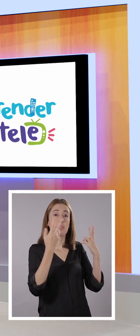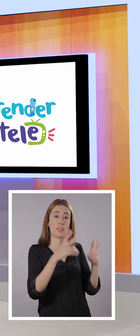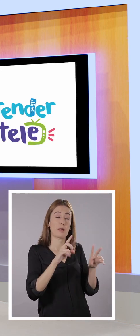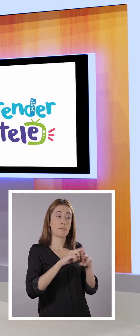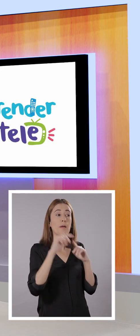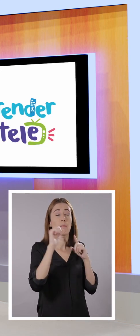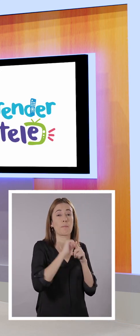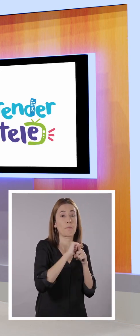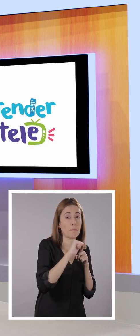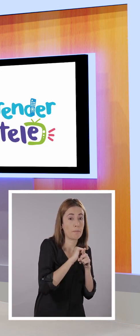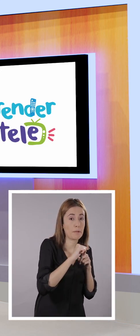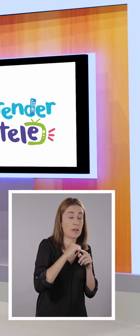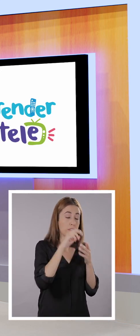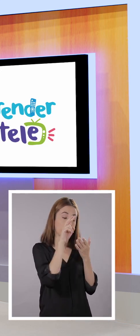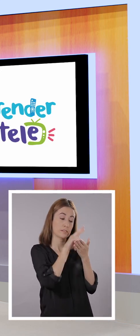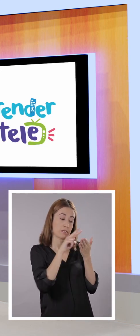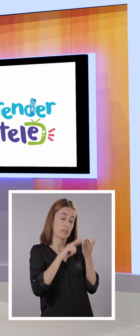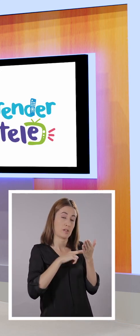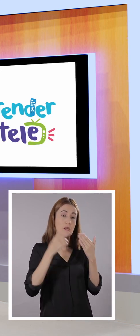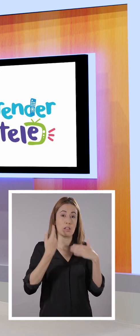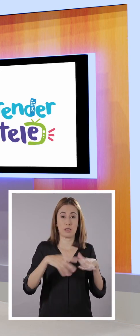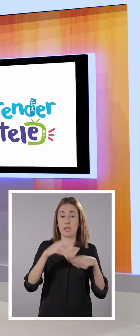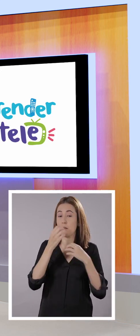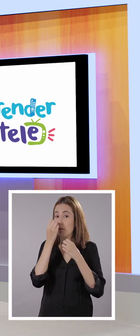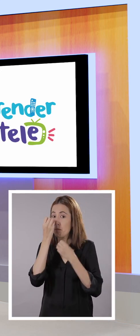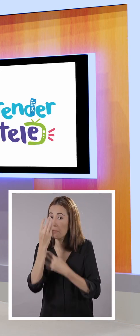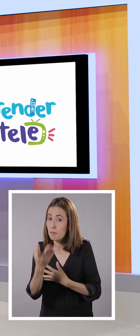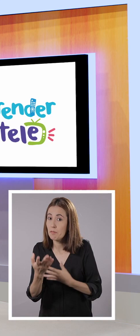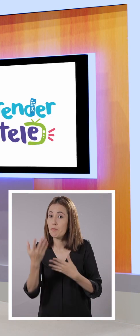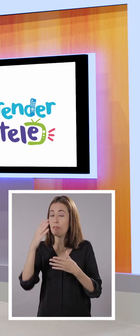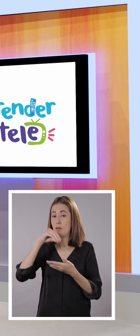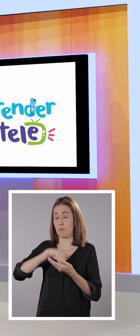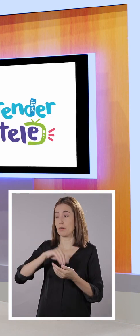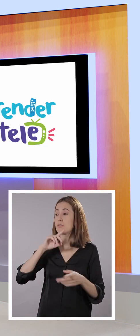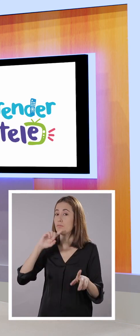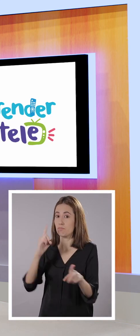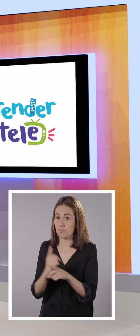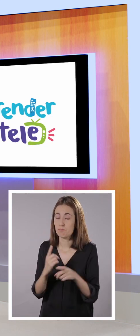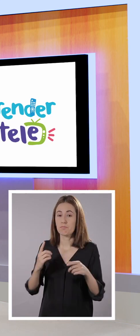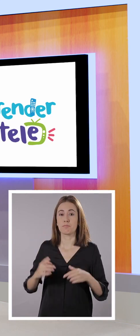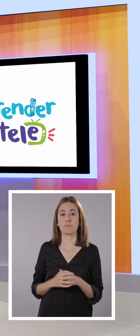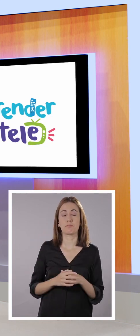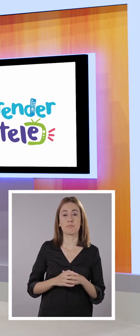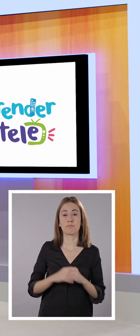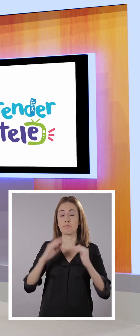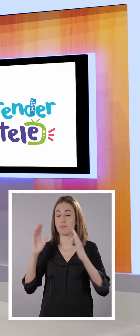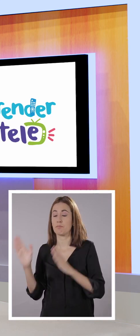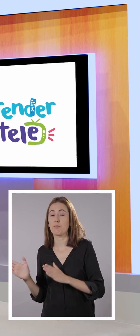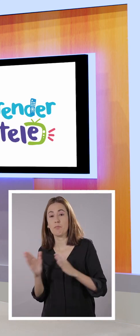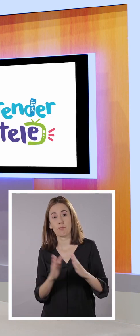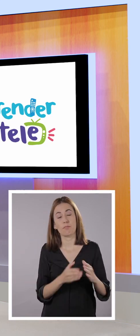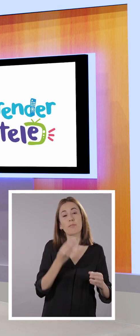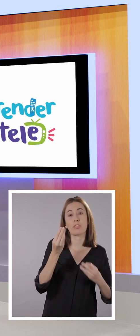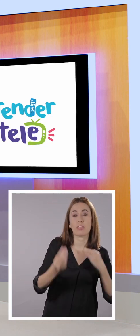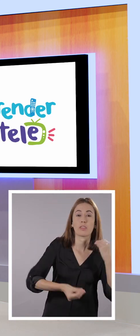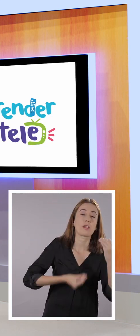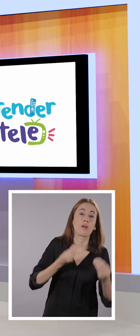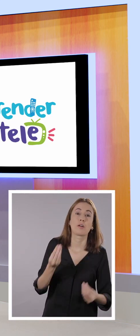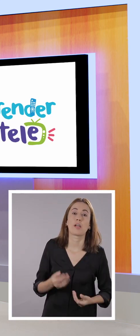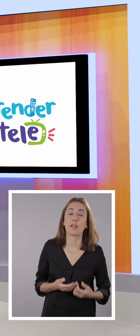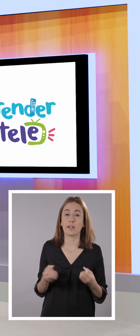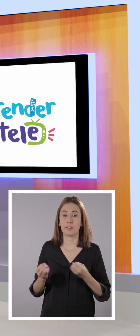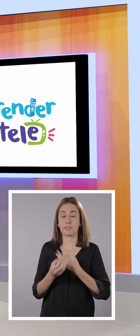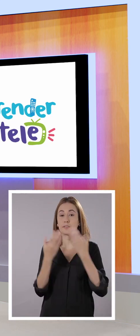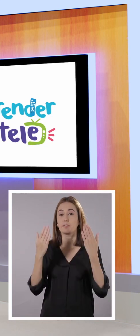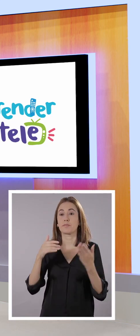así, aparte de que practicamos nuestra lectura, afianzamos la información que ya tenemos. Exactamente. La otra estrategia es